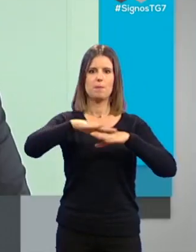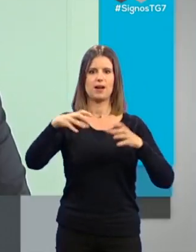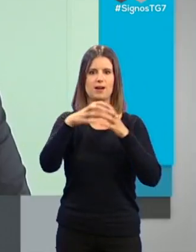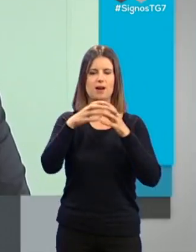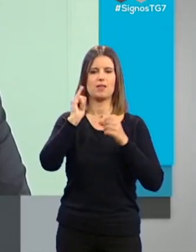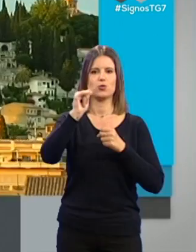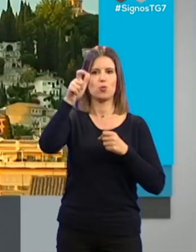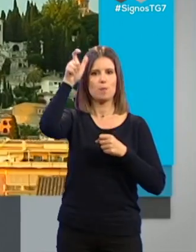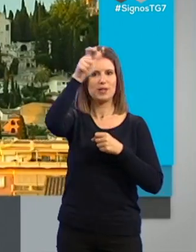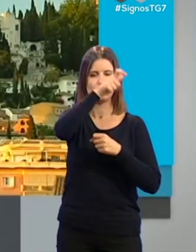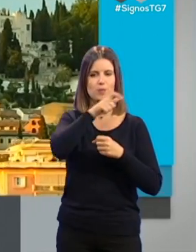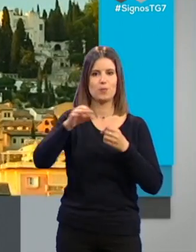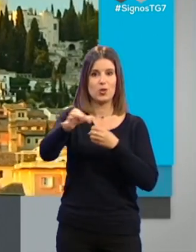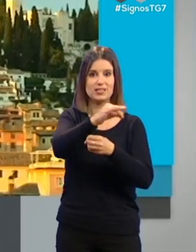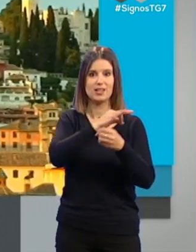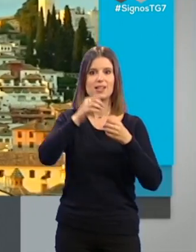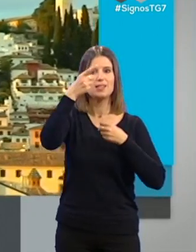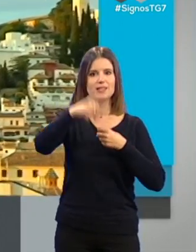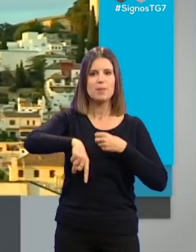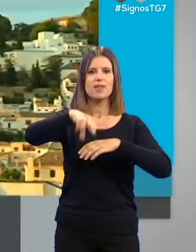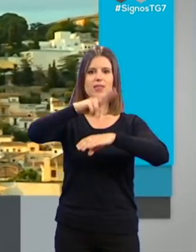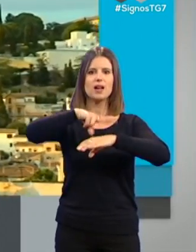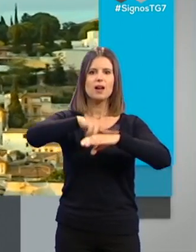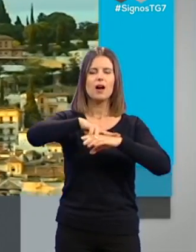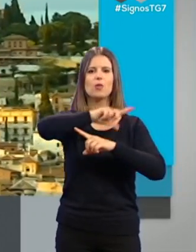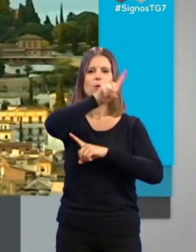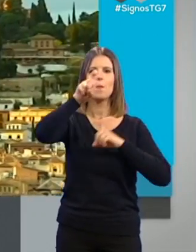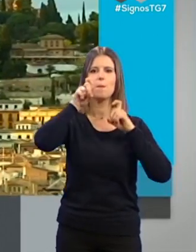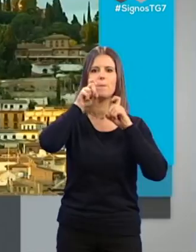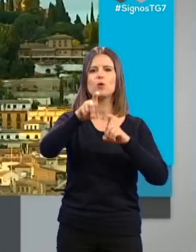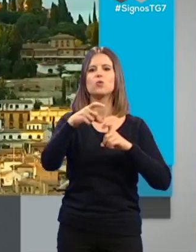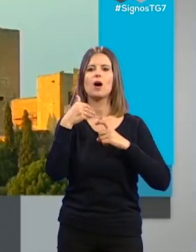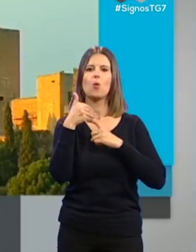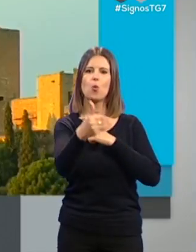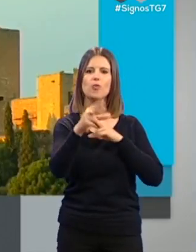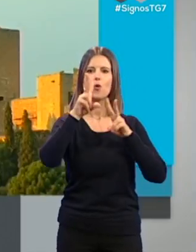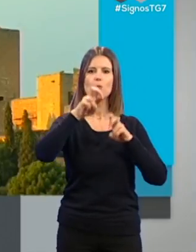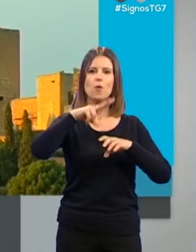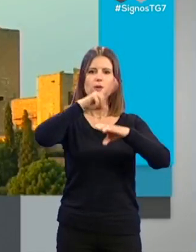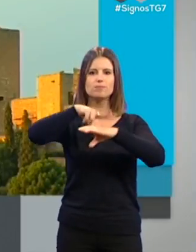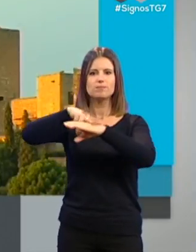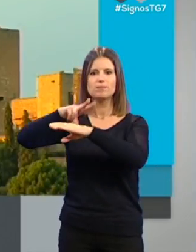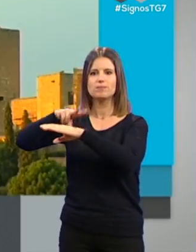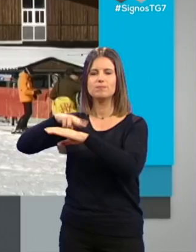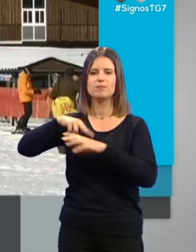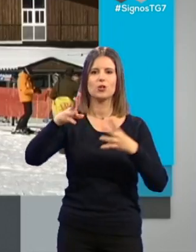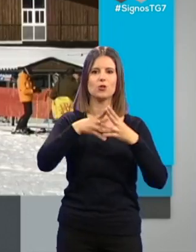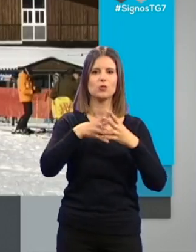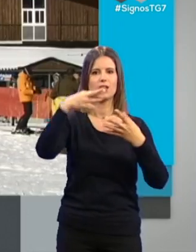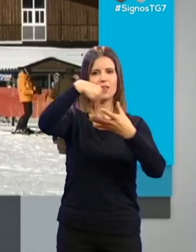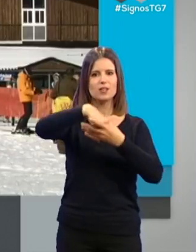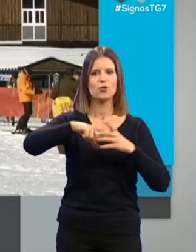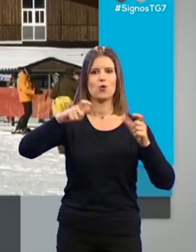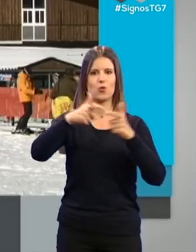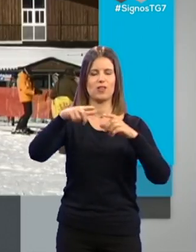y su área metropolitana. Igualmente, el delegado ha sido preguntado por los nuevos nombramientos de la estructura del Gobierno de la Junta